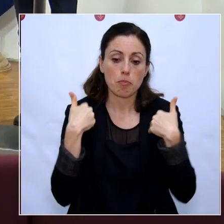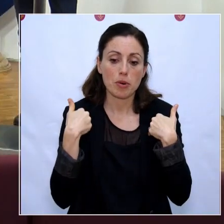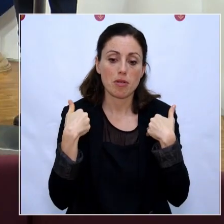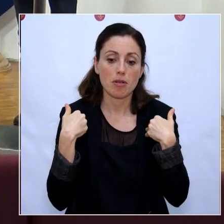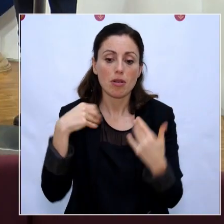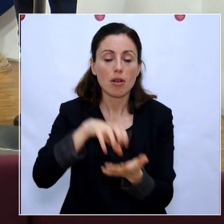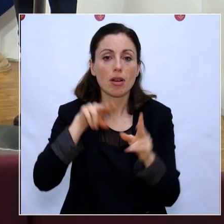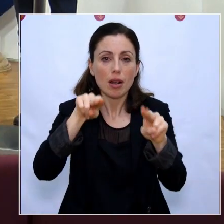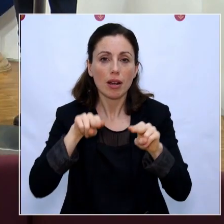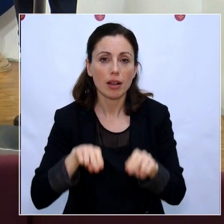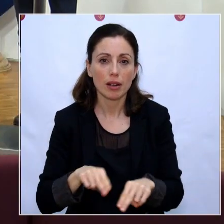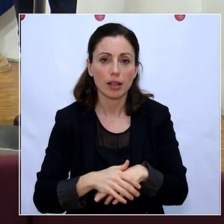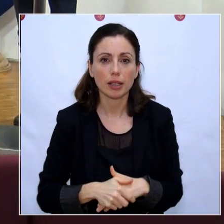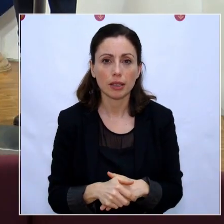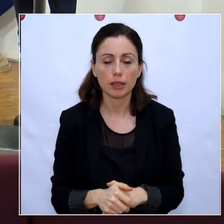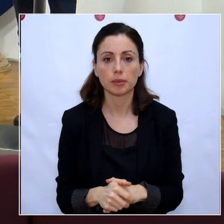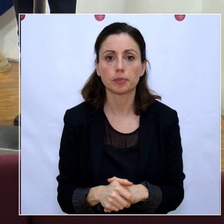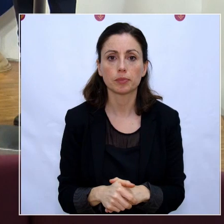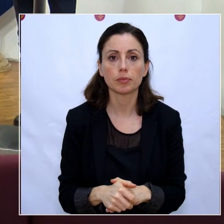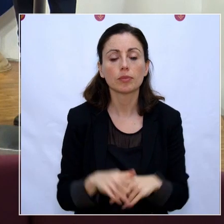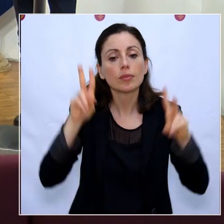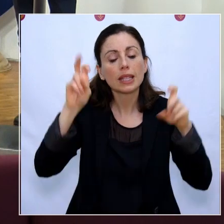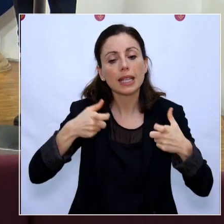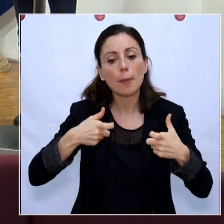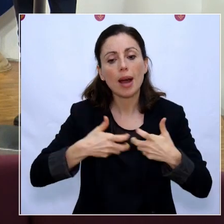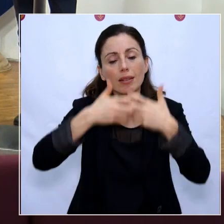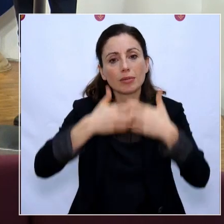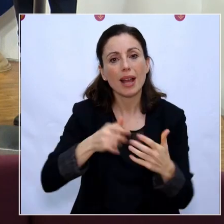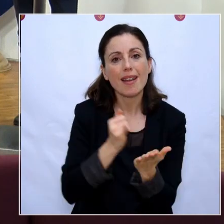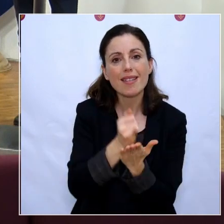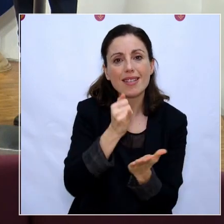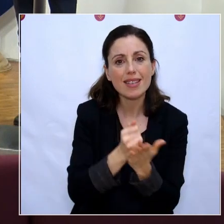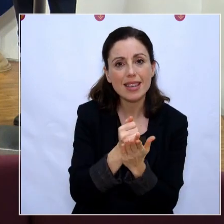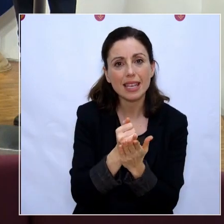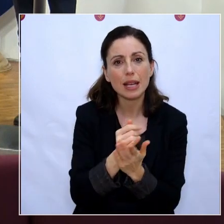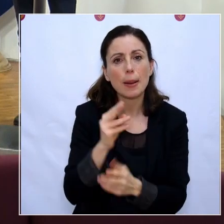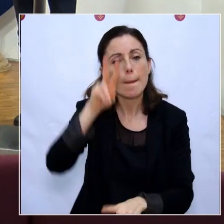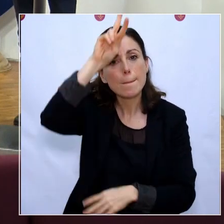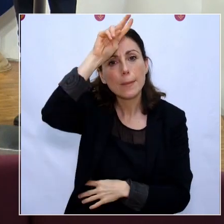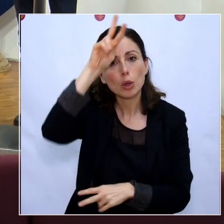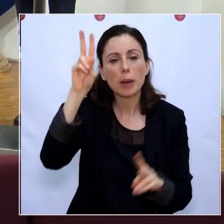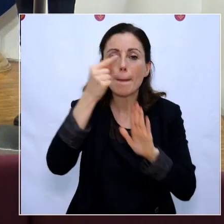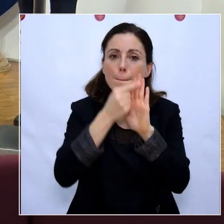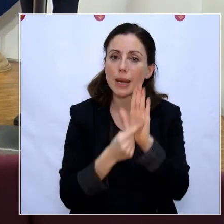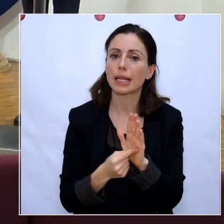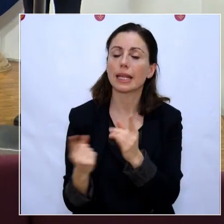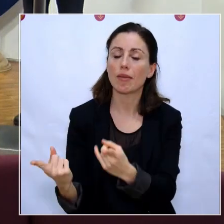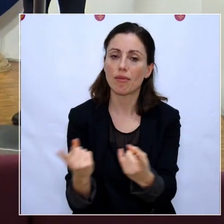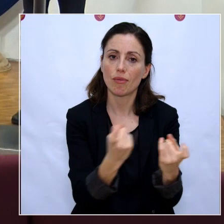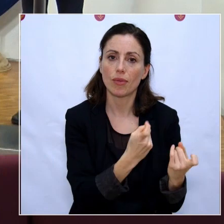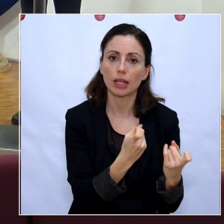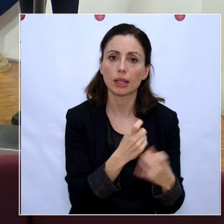Desde Teleyekla, Pilar Muñoz plantea sobre el sector industrial en Yekla. Comenta que preocupa que las medidas sean insuficientes